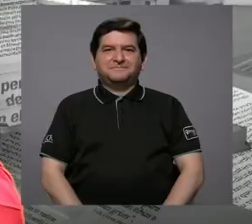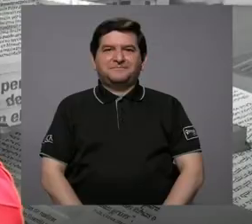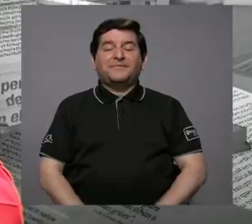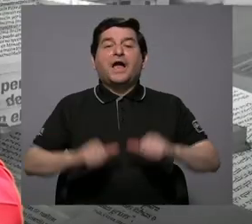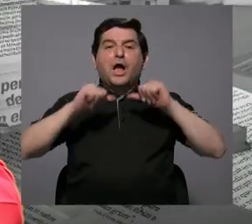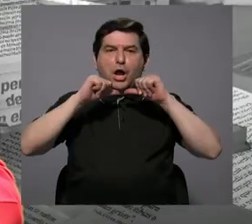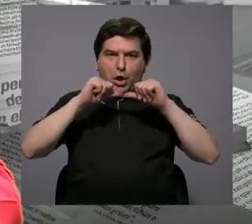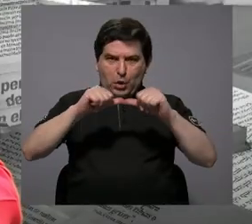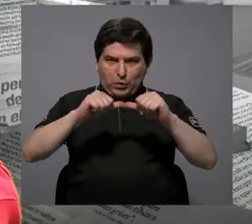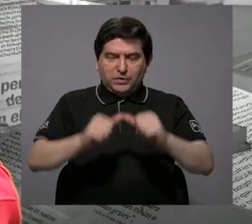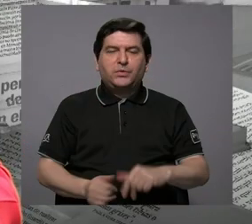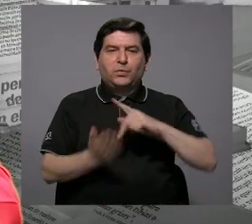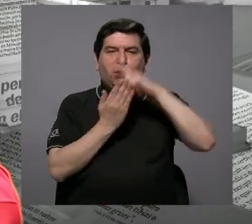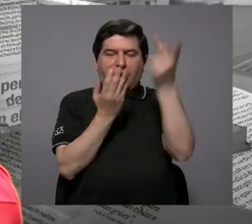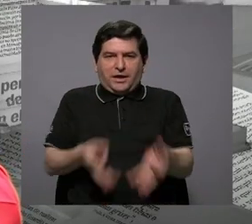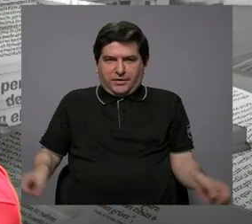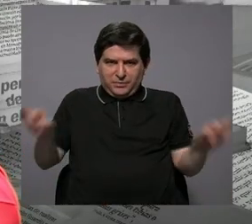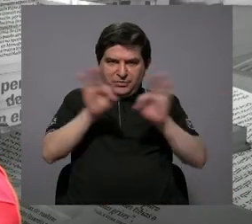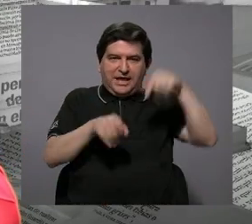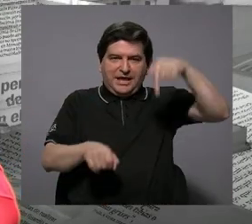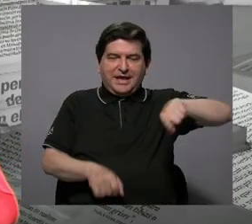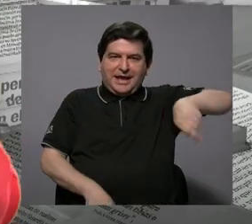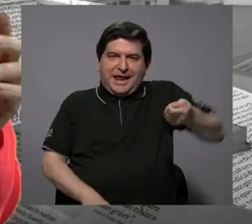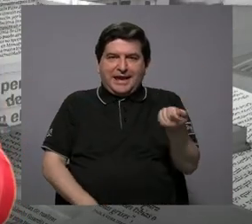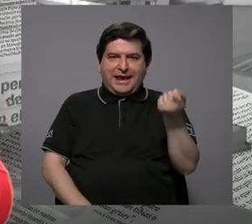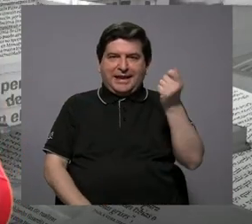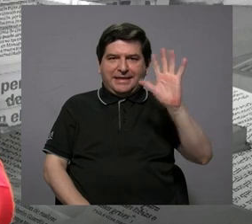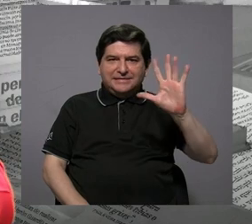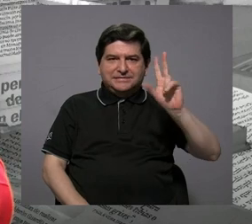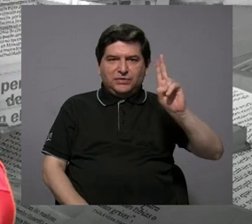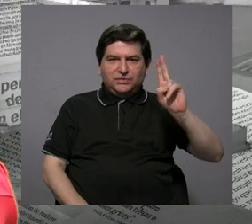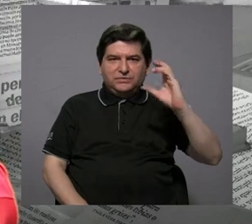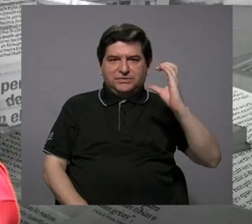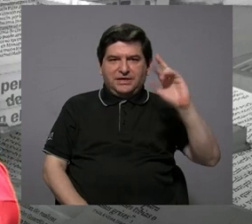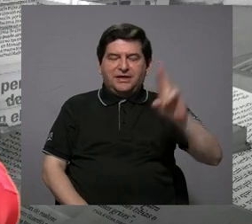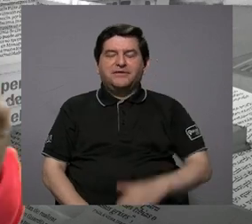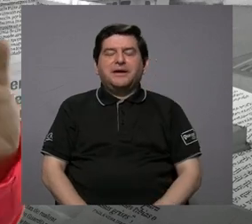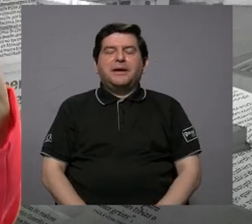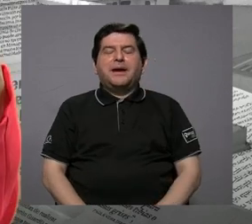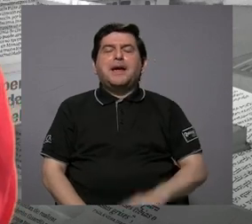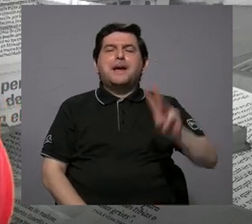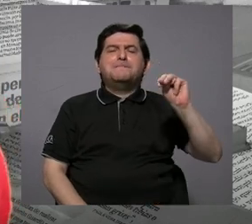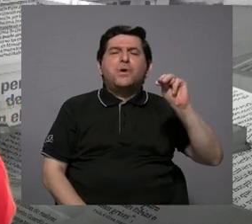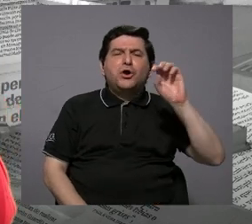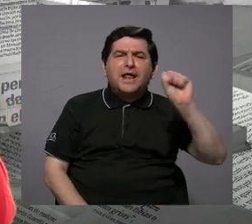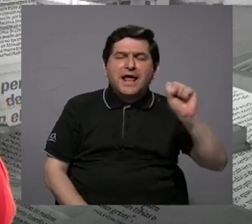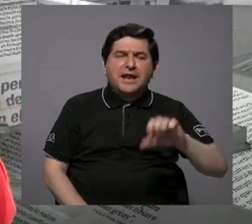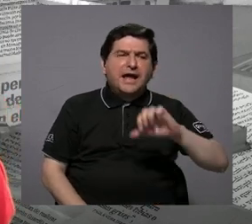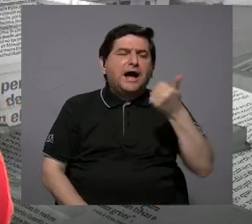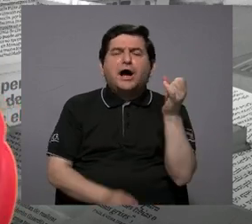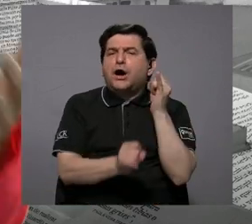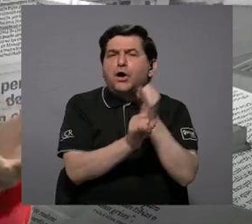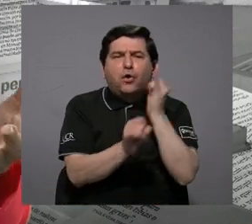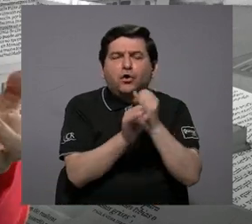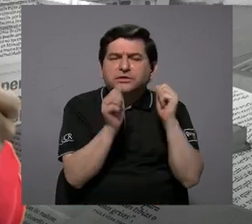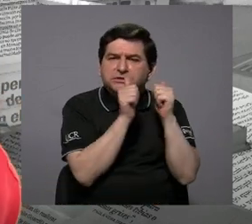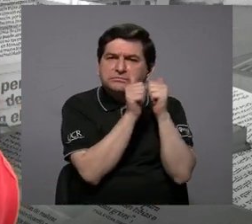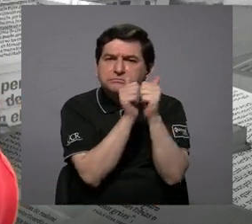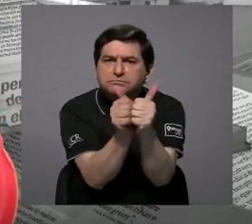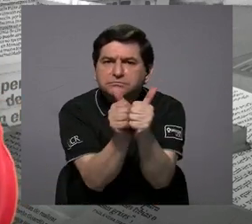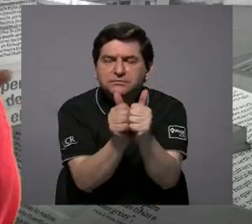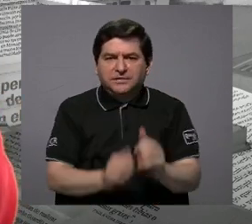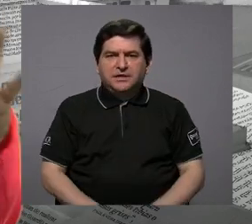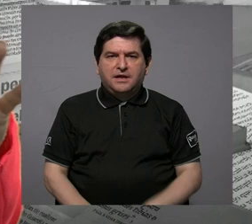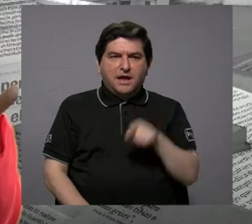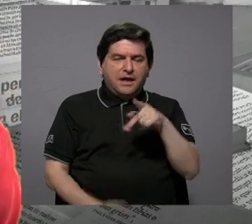Estamos de regreso con lo que importa aquí por Canal 15 UCR. Morelia, ¿y qué otras instituciones acompañan